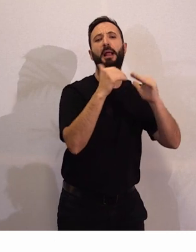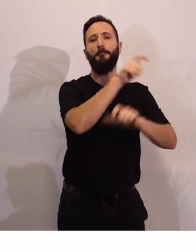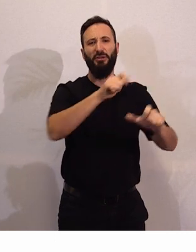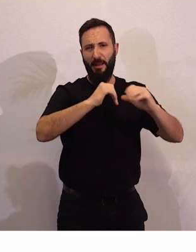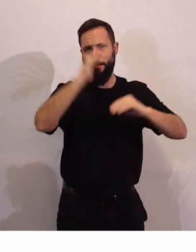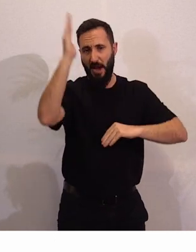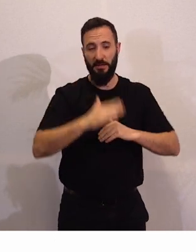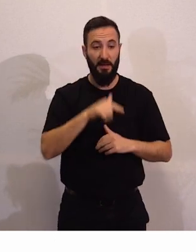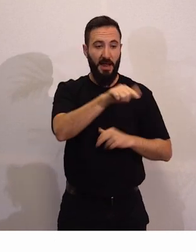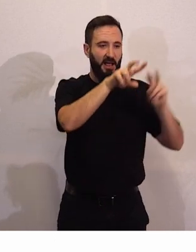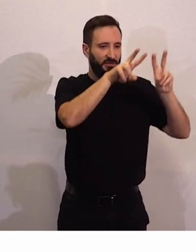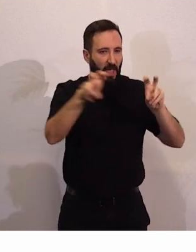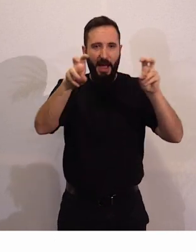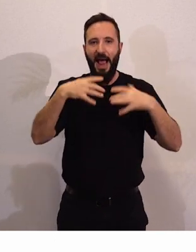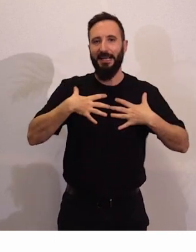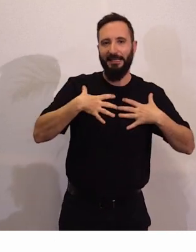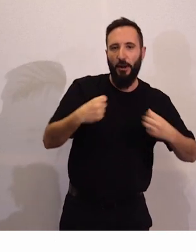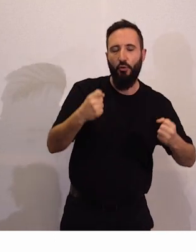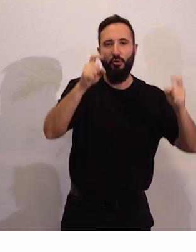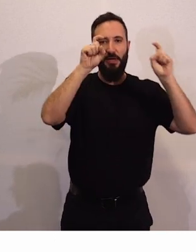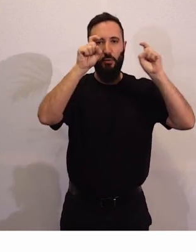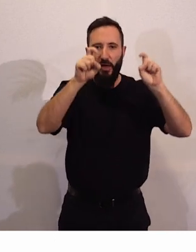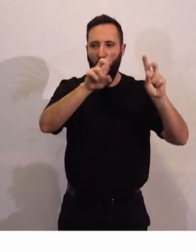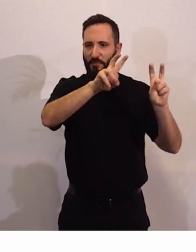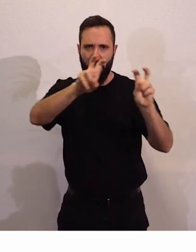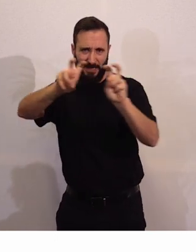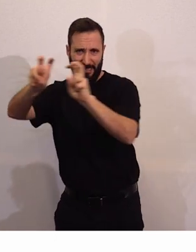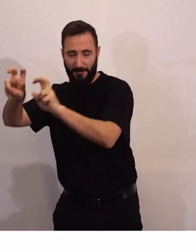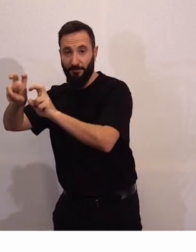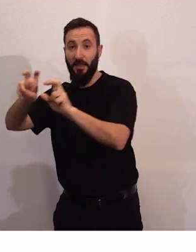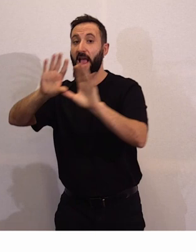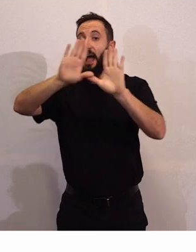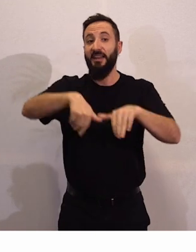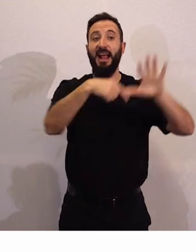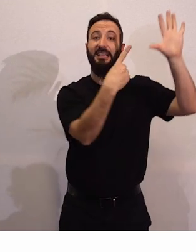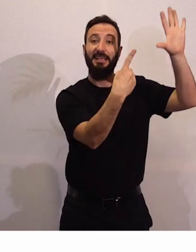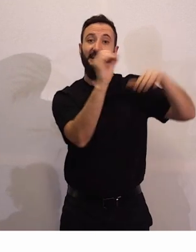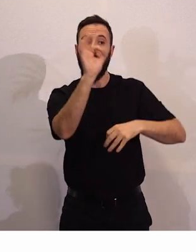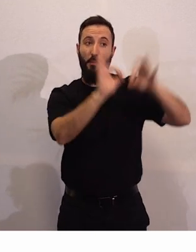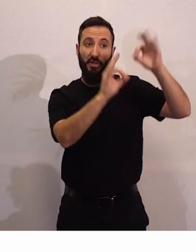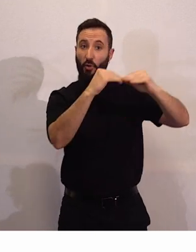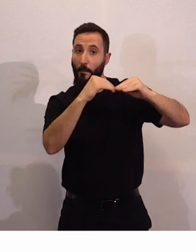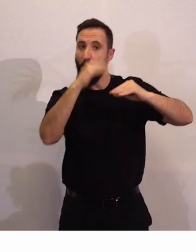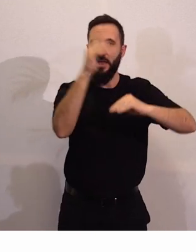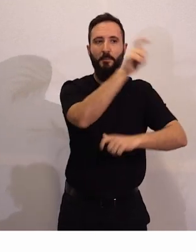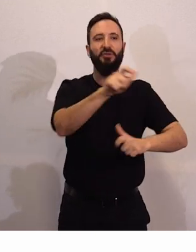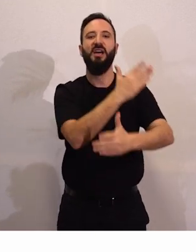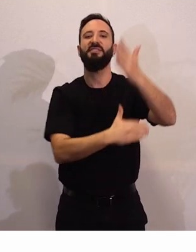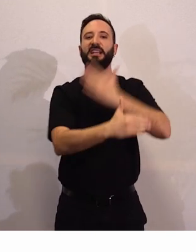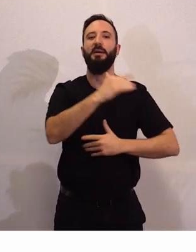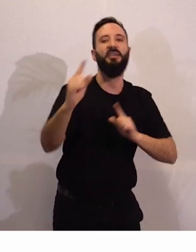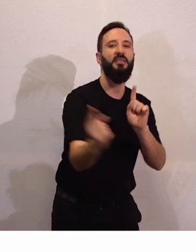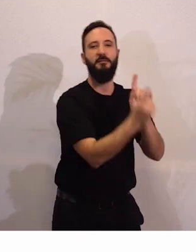temática, salud, educación, etcétera, más del 60% fueron personas con discapacidad a las que